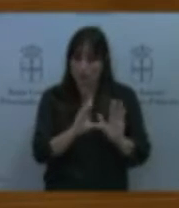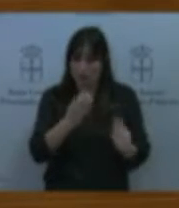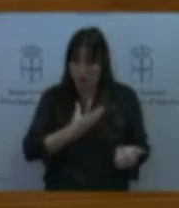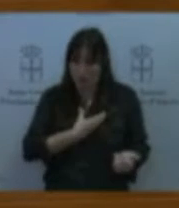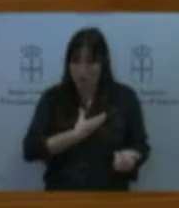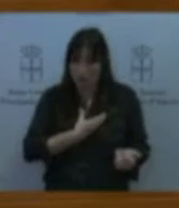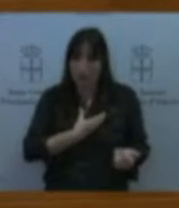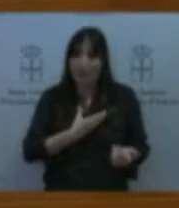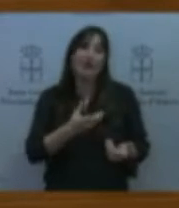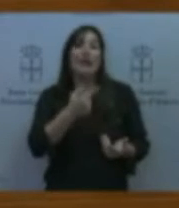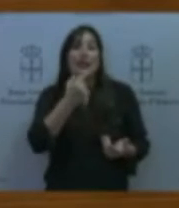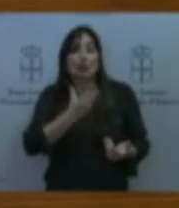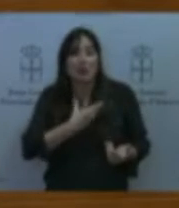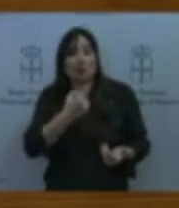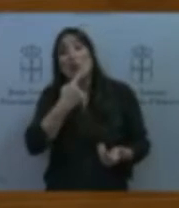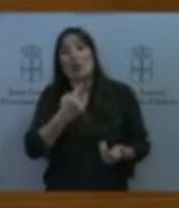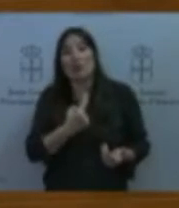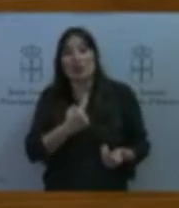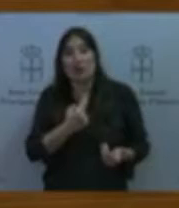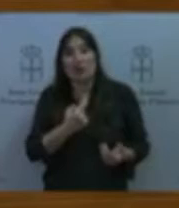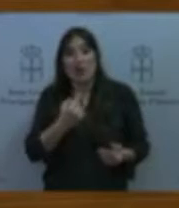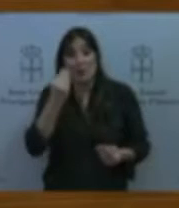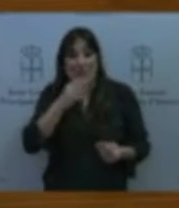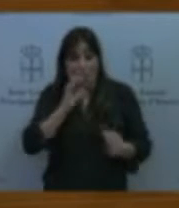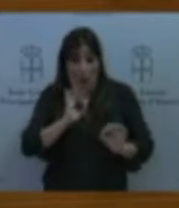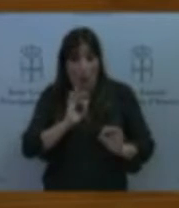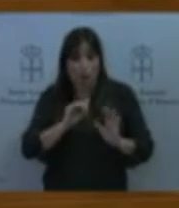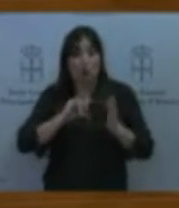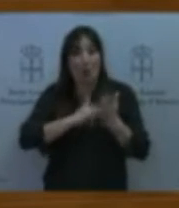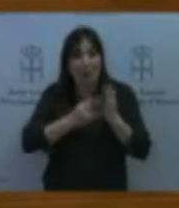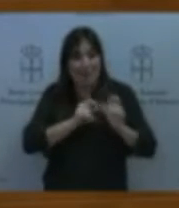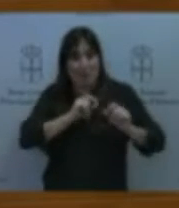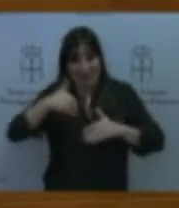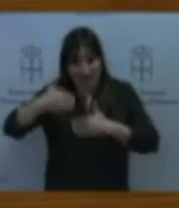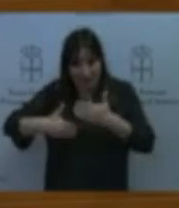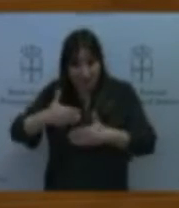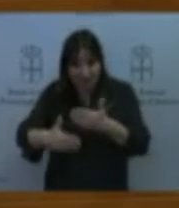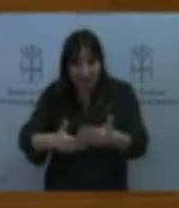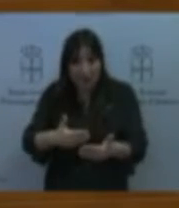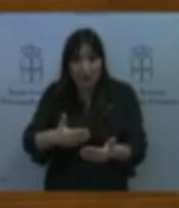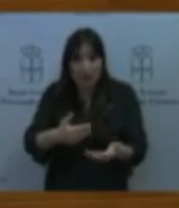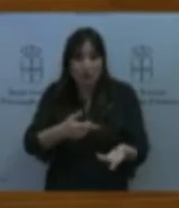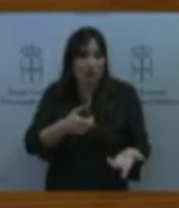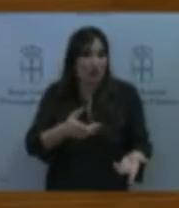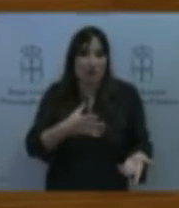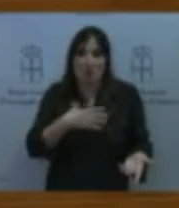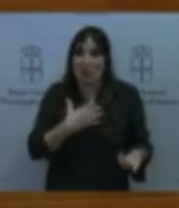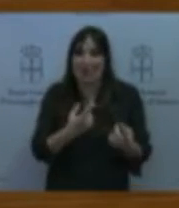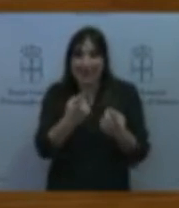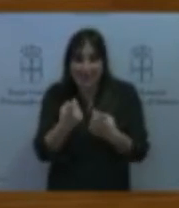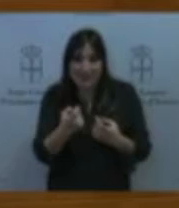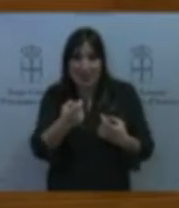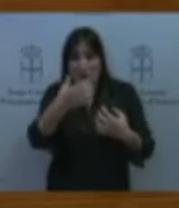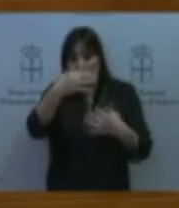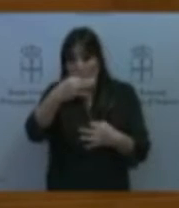estando en tramitación el plan de movilidad no es de de aplicación la necesidad o la solicitud o el requerimiento y que demos